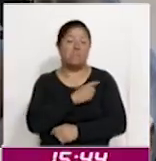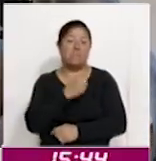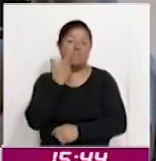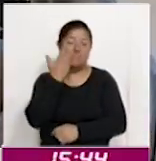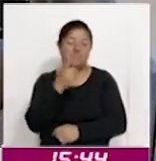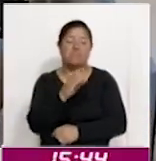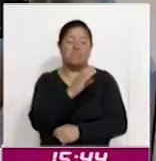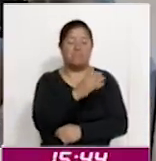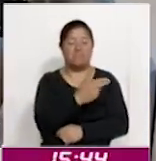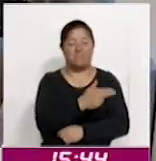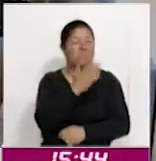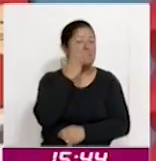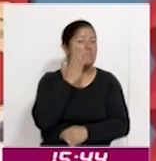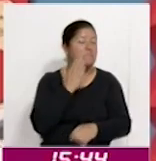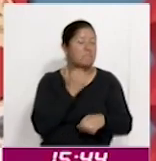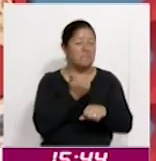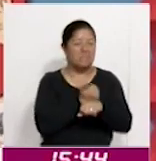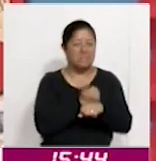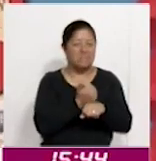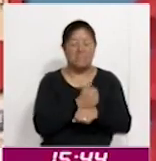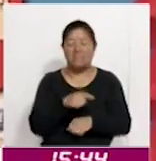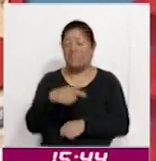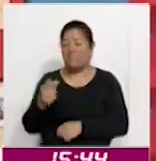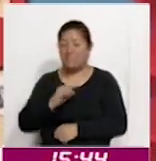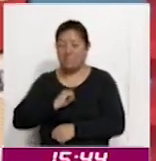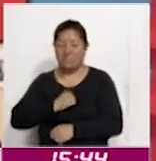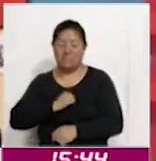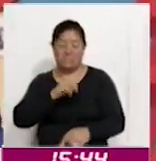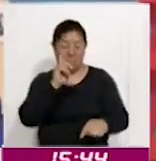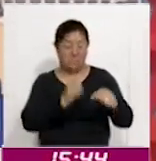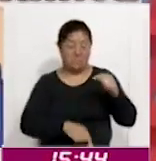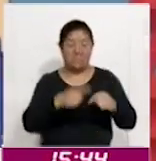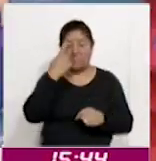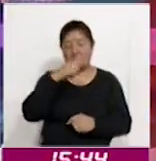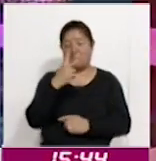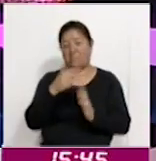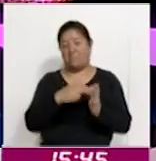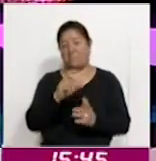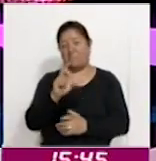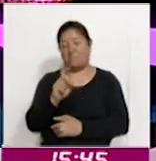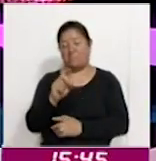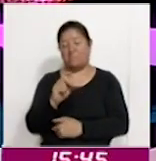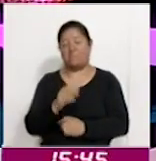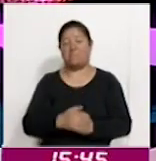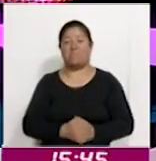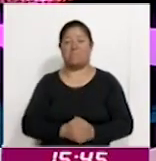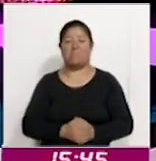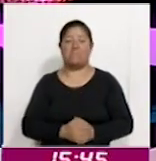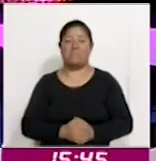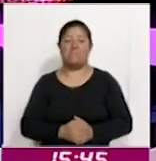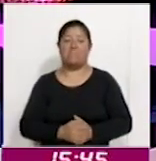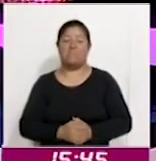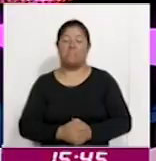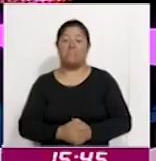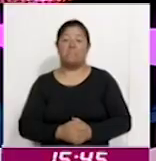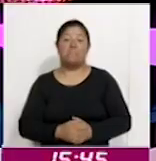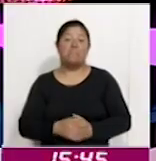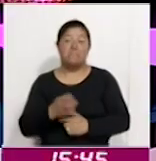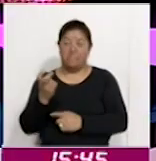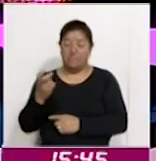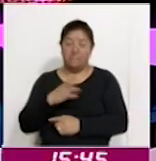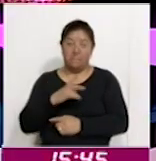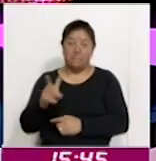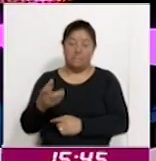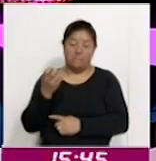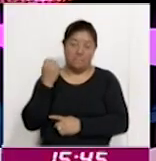hepatitis C para 2030. Con información de Edith López, Coracit Noticias. Pues ahí estas jornadas informativas a